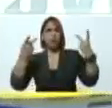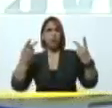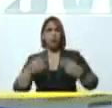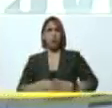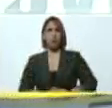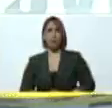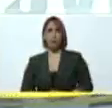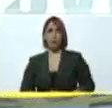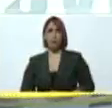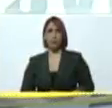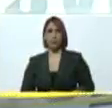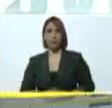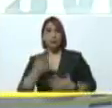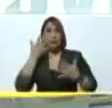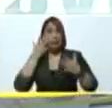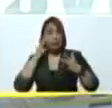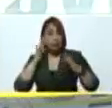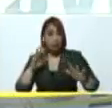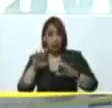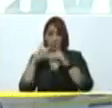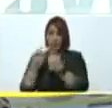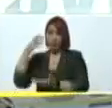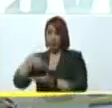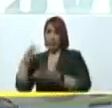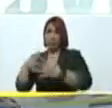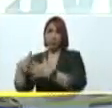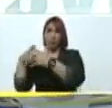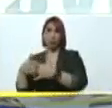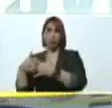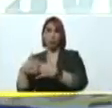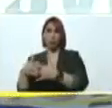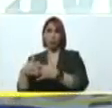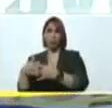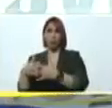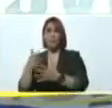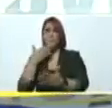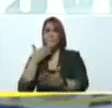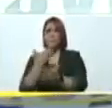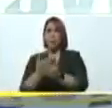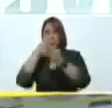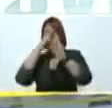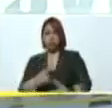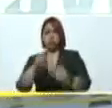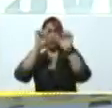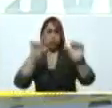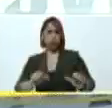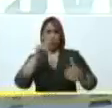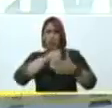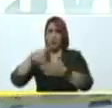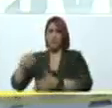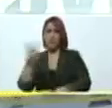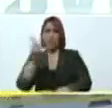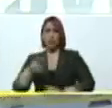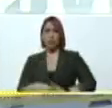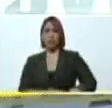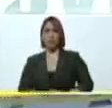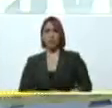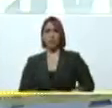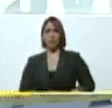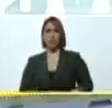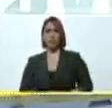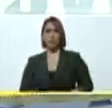que se pretenden del Departamento de Estado, y a pedir respeto al sistema electoral de Venezuela.